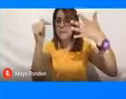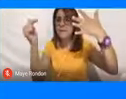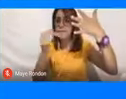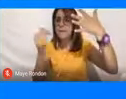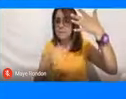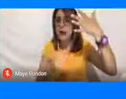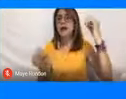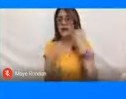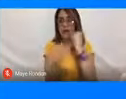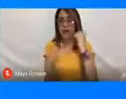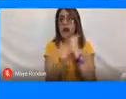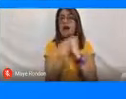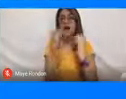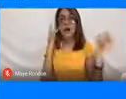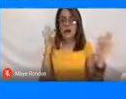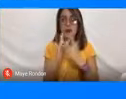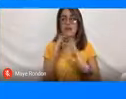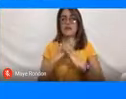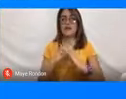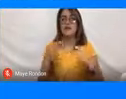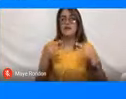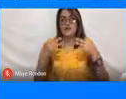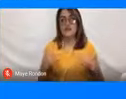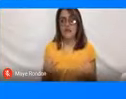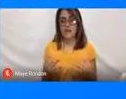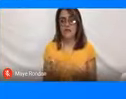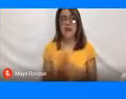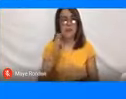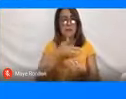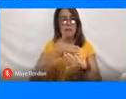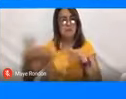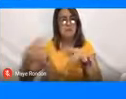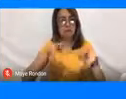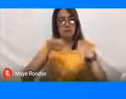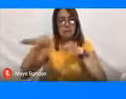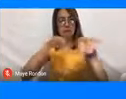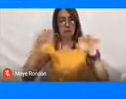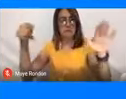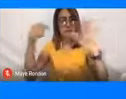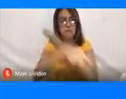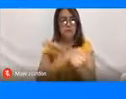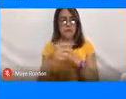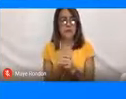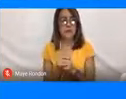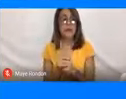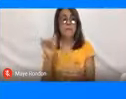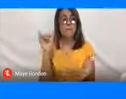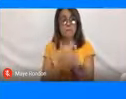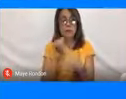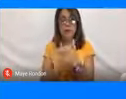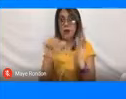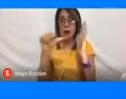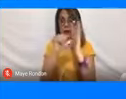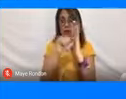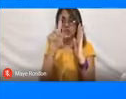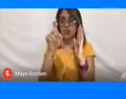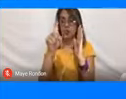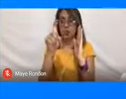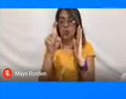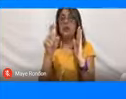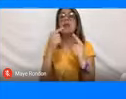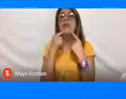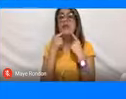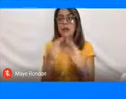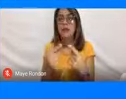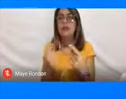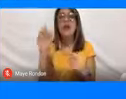que trabaja la seguridad, que ya ahorita más adelante vamos a abordar. Asimismo, en el artículo 6 también nos habla